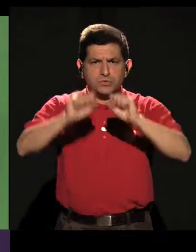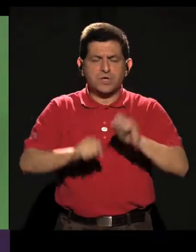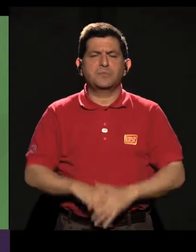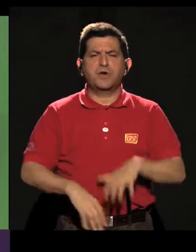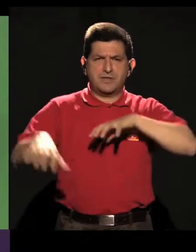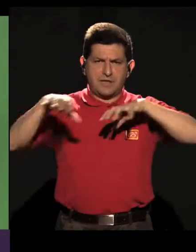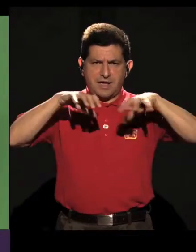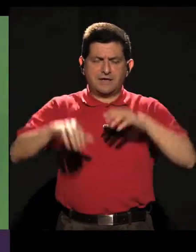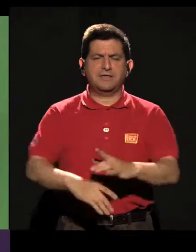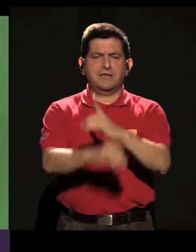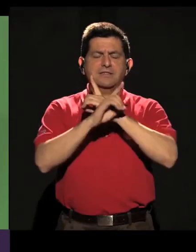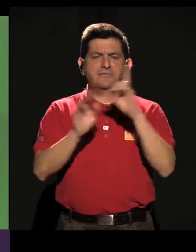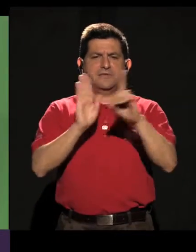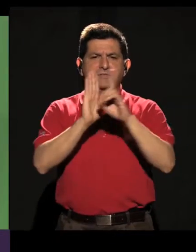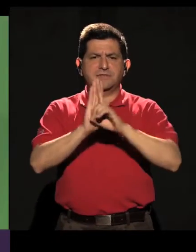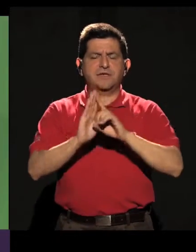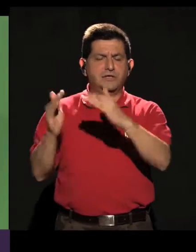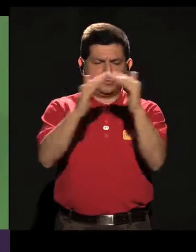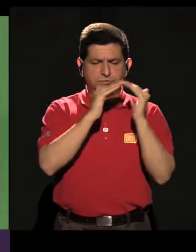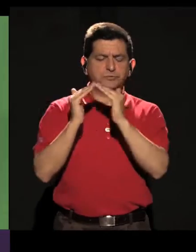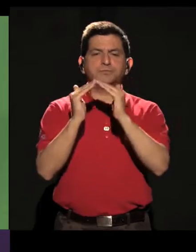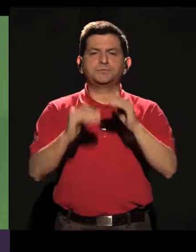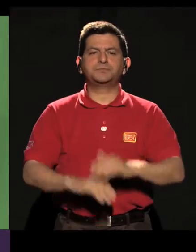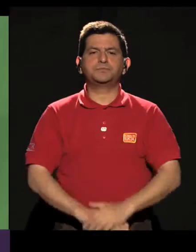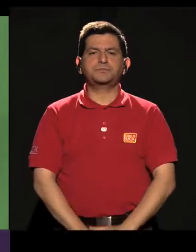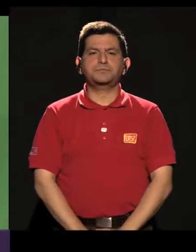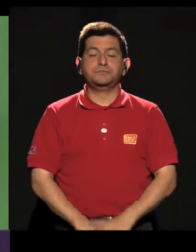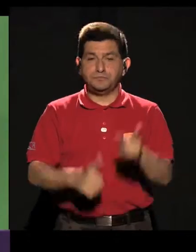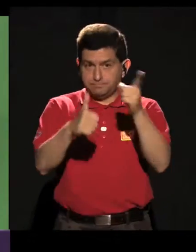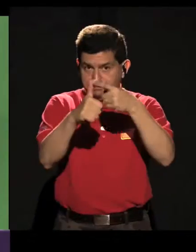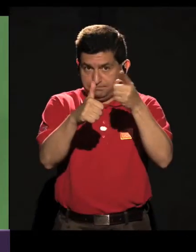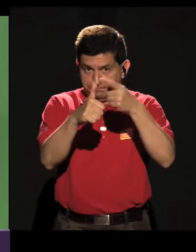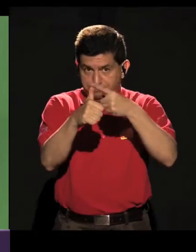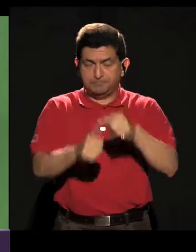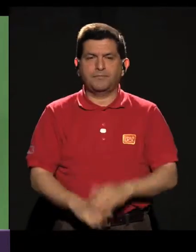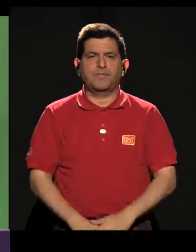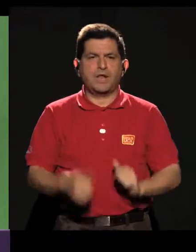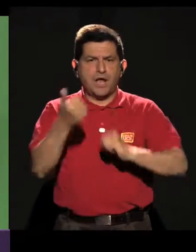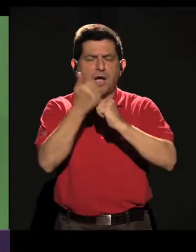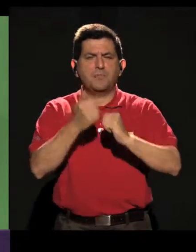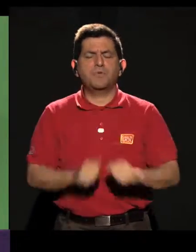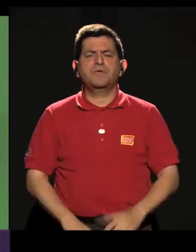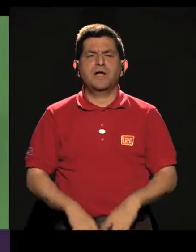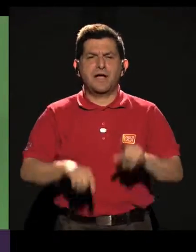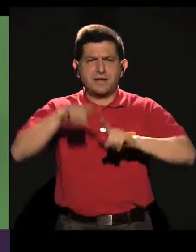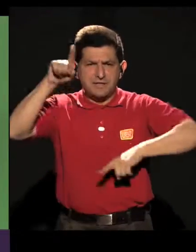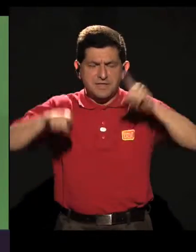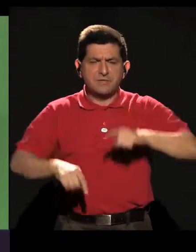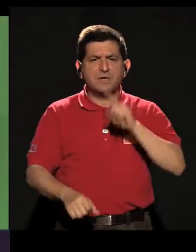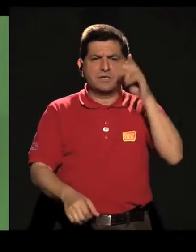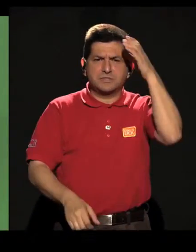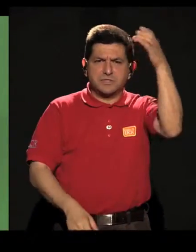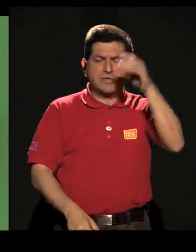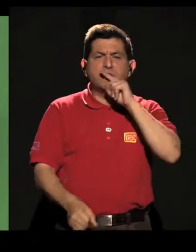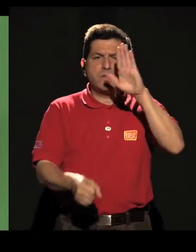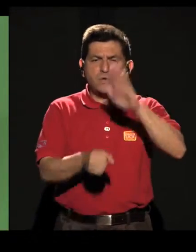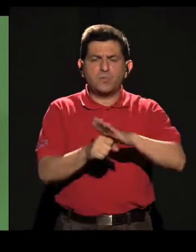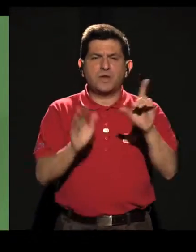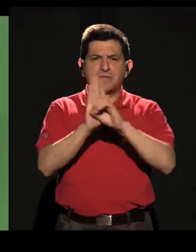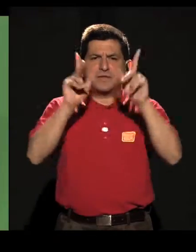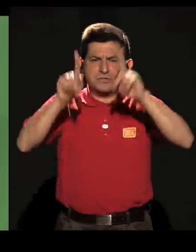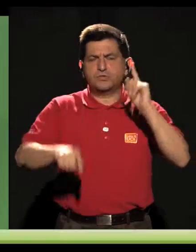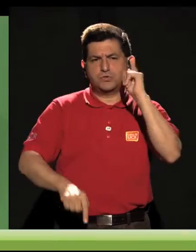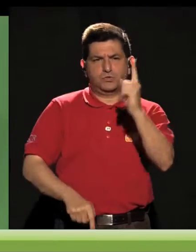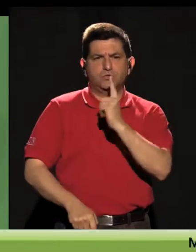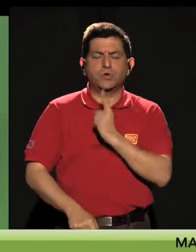para que usted pueda movilizarse por la defensa de los derechos de esta comunidad. En primer lugar, para apoyar la diversidad cultural y el cumplimiento de los